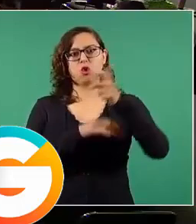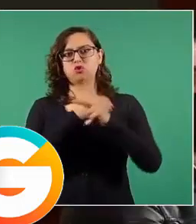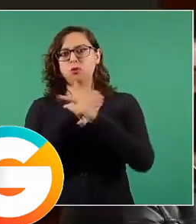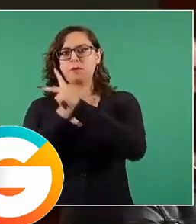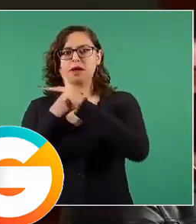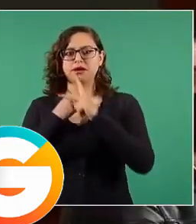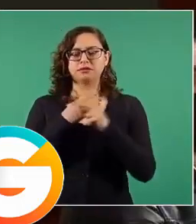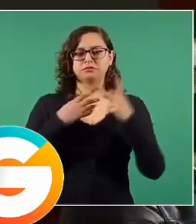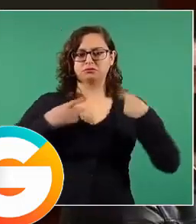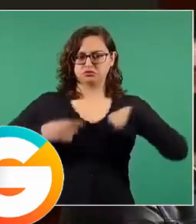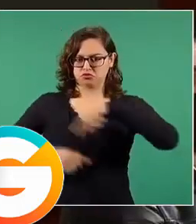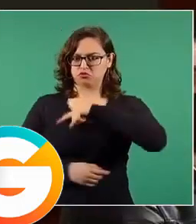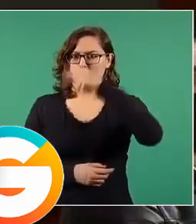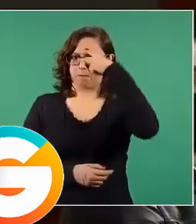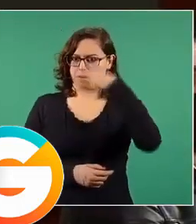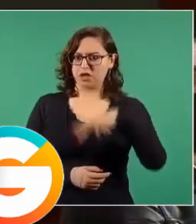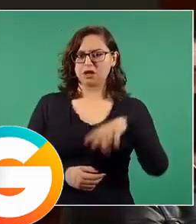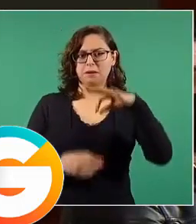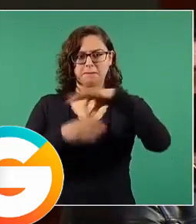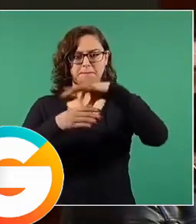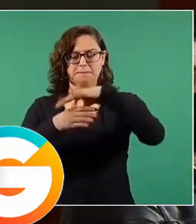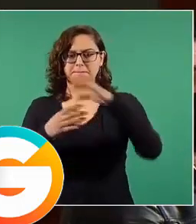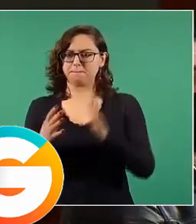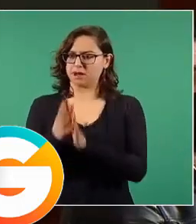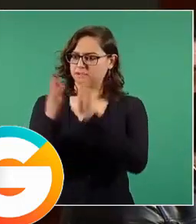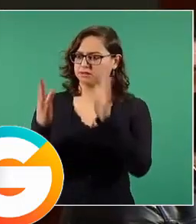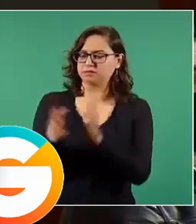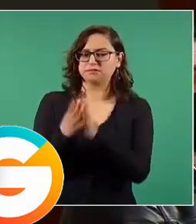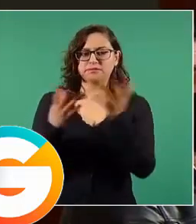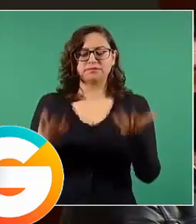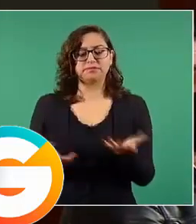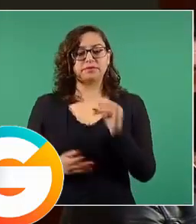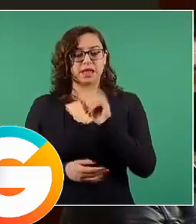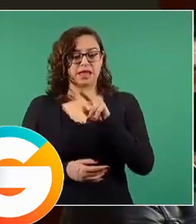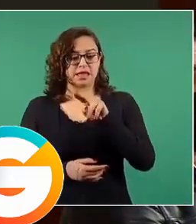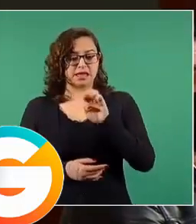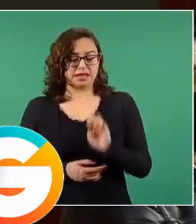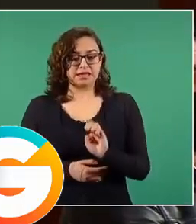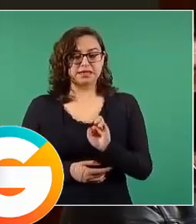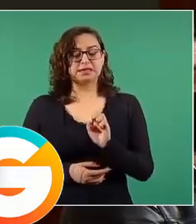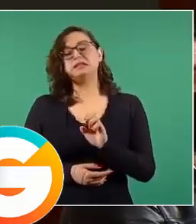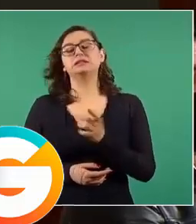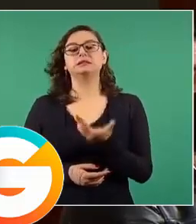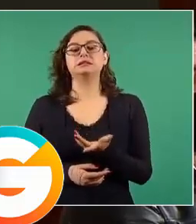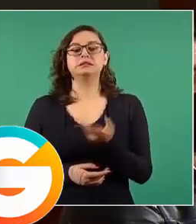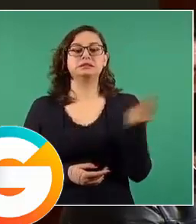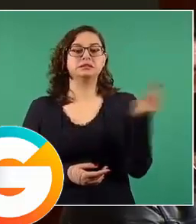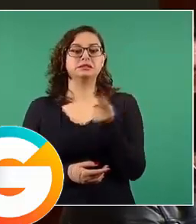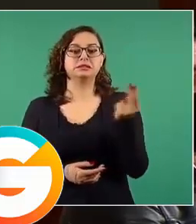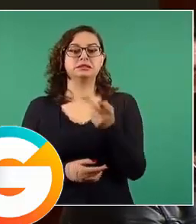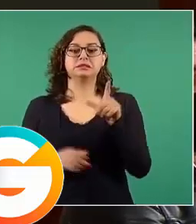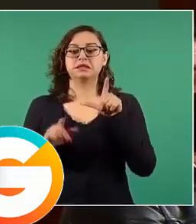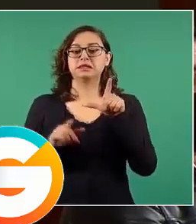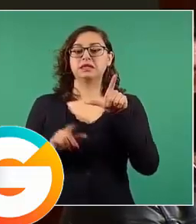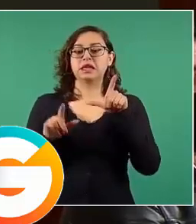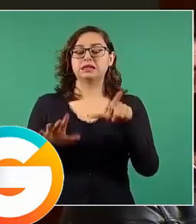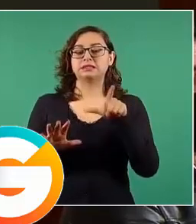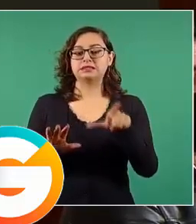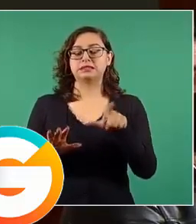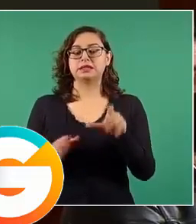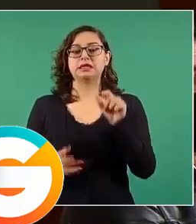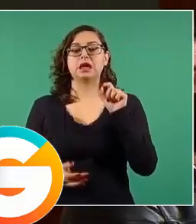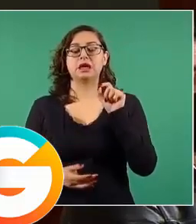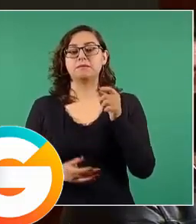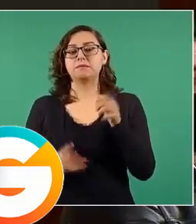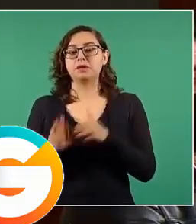INE, presidente, requiere 17.5 millones de pesos para garantizar la